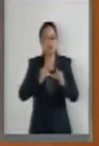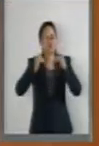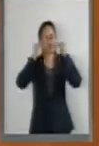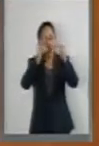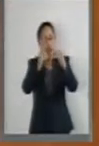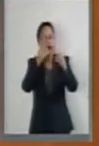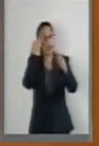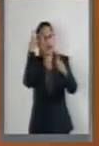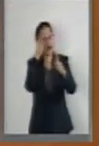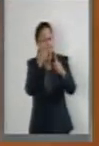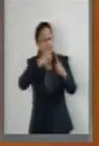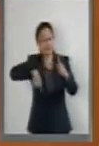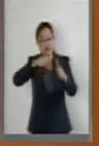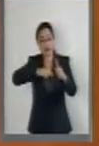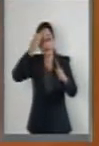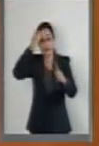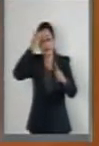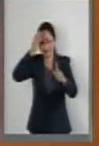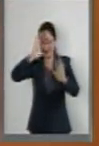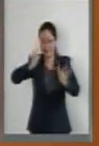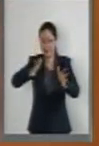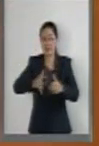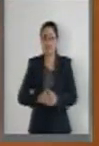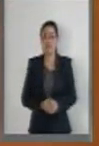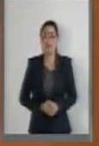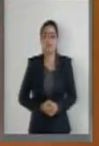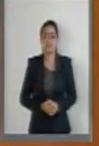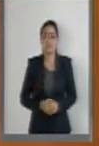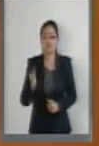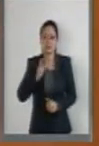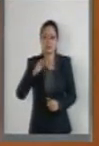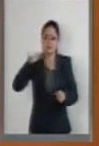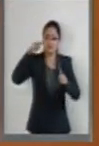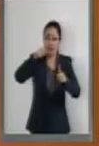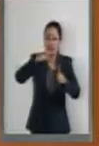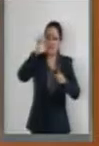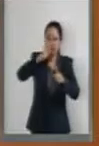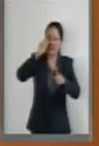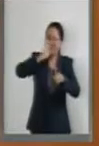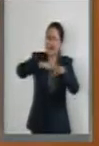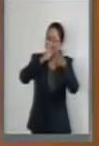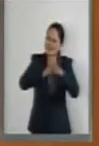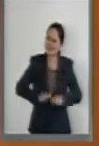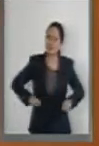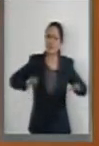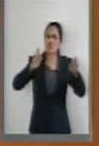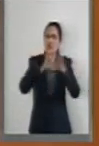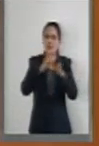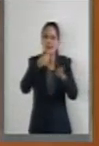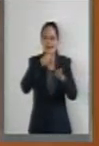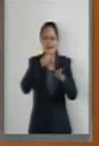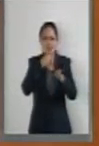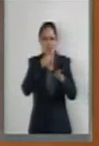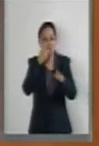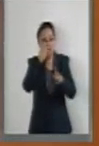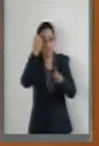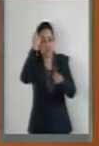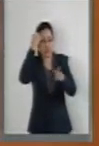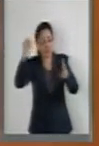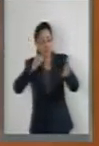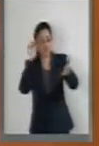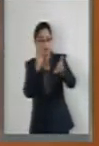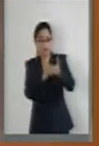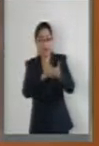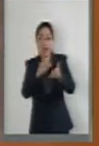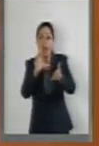derechos. Y un ejemplo de ello, senadoras y senadores, lo tenemos y ustedes lo conocen muy bien, es el principio de interés superior